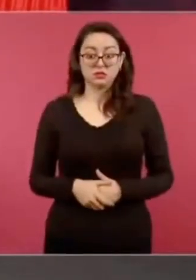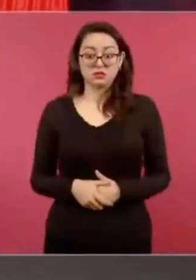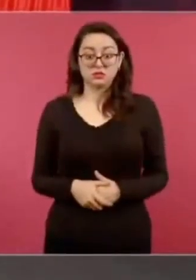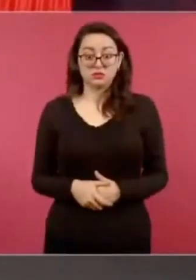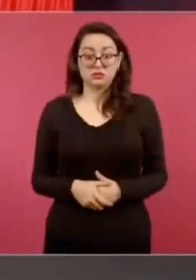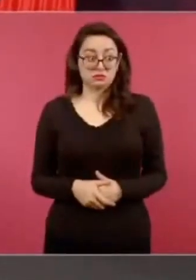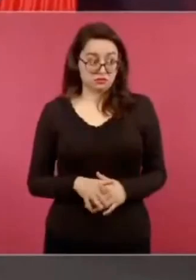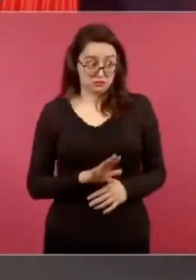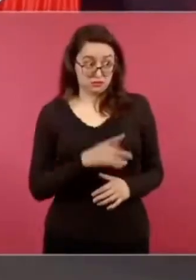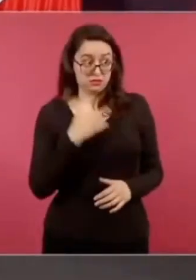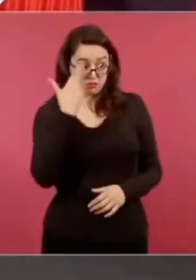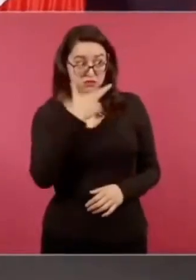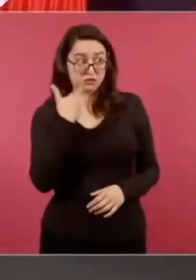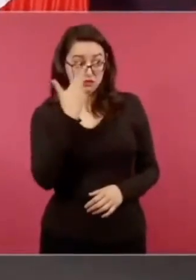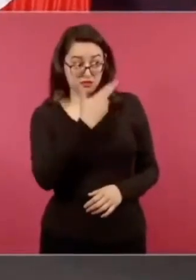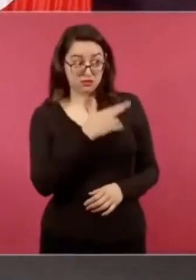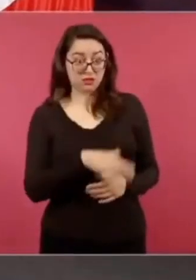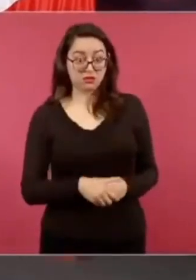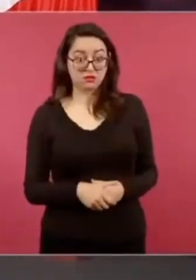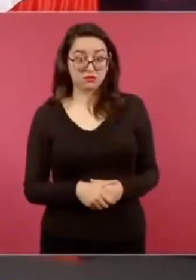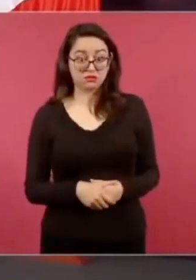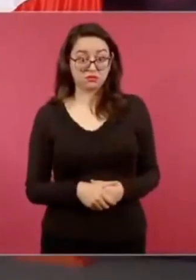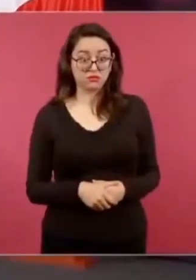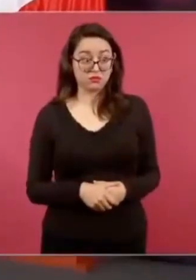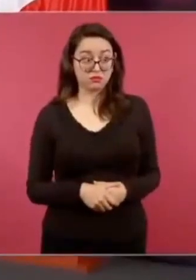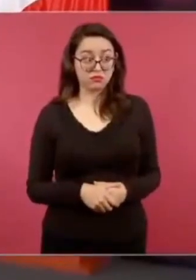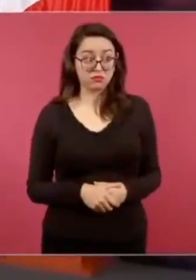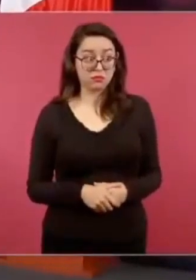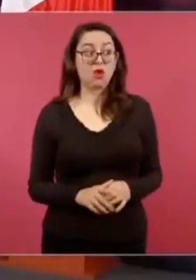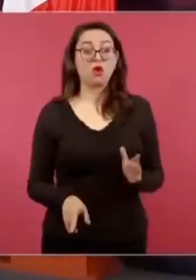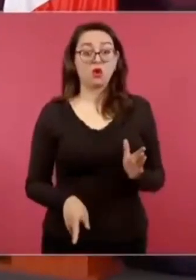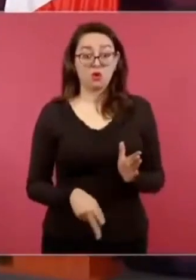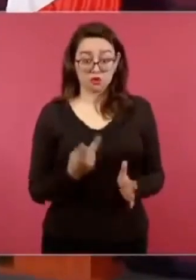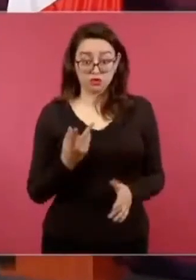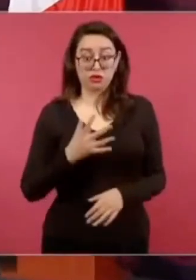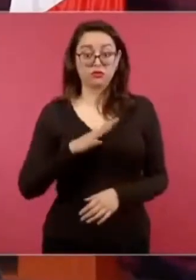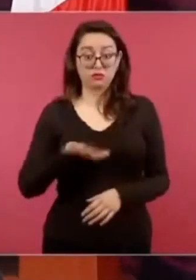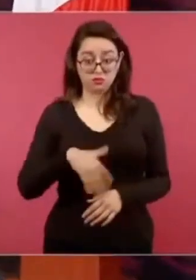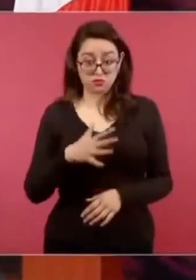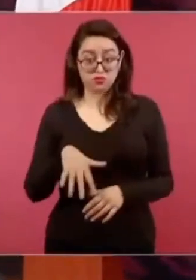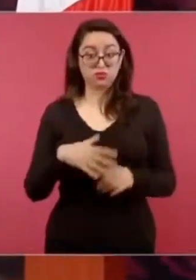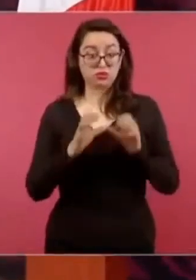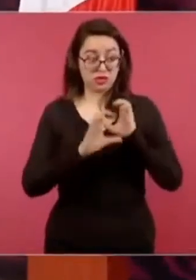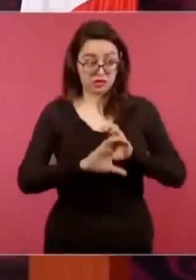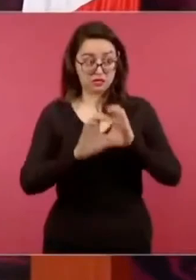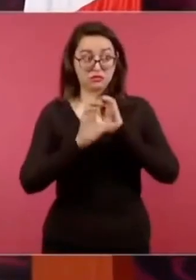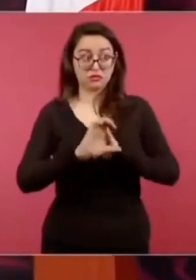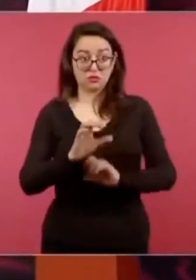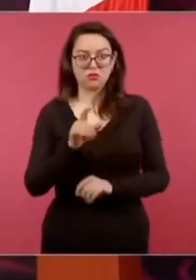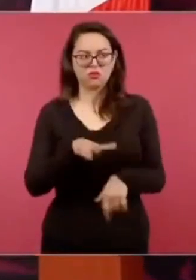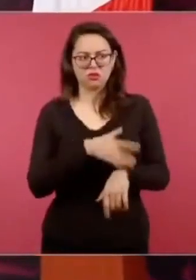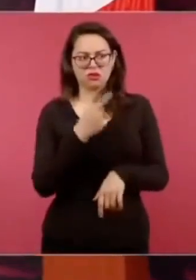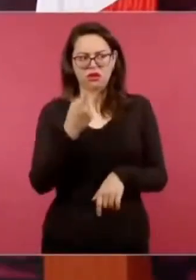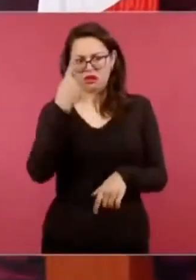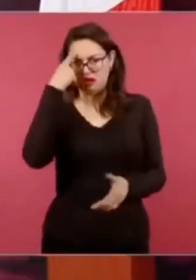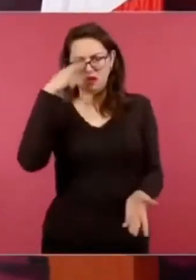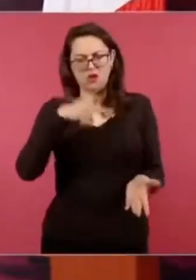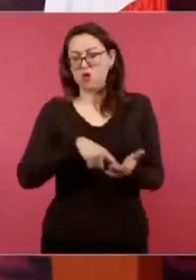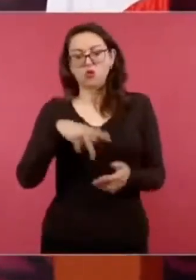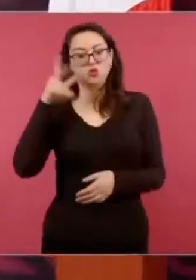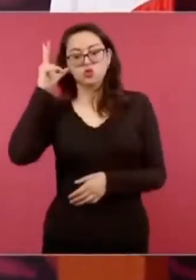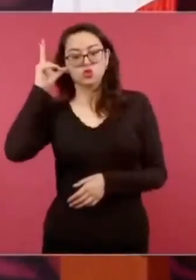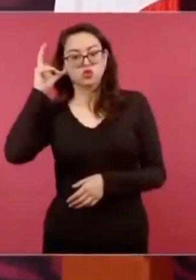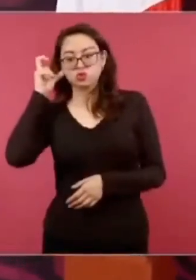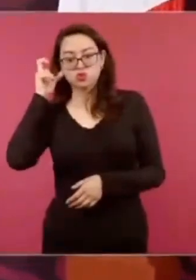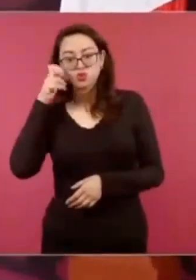Pero hay que, si no hay que volverla a pasar. No le hace que, es que hay veces que como es un